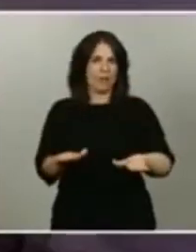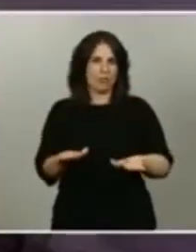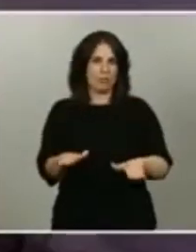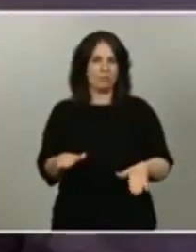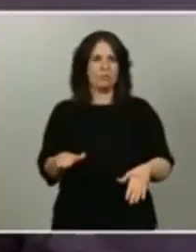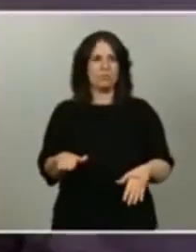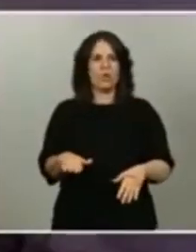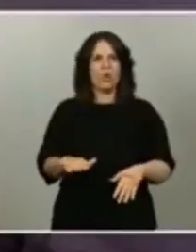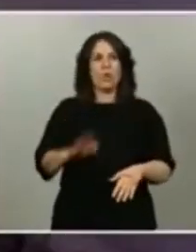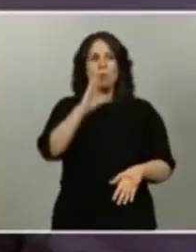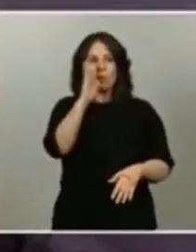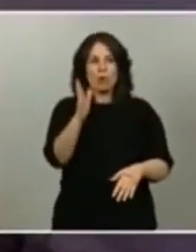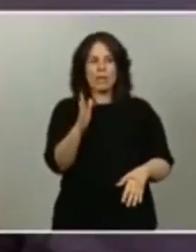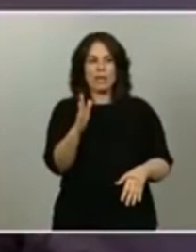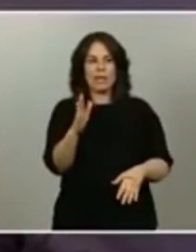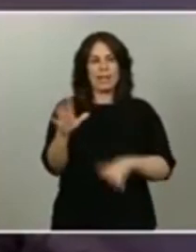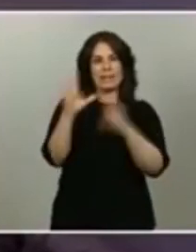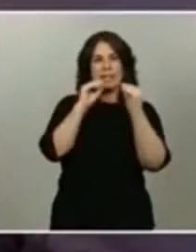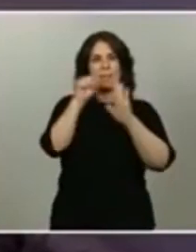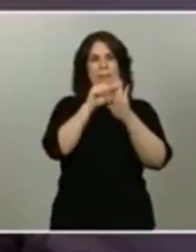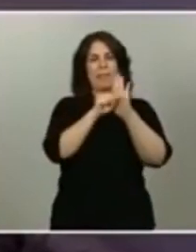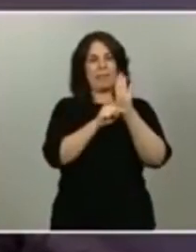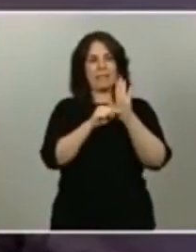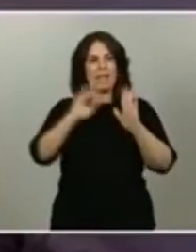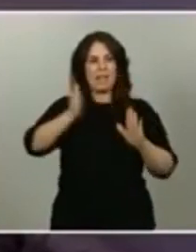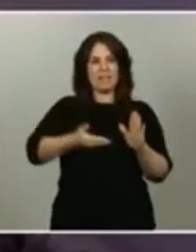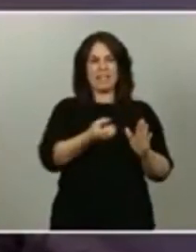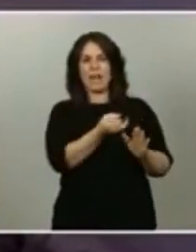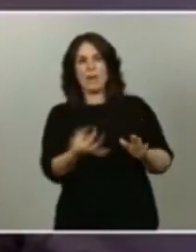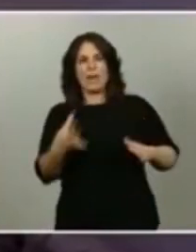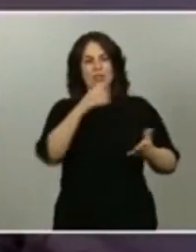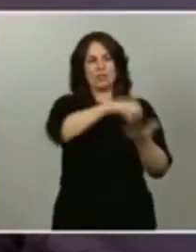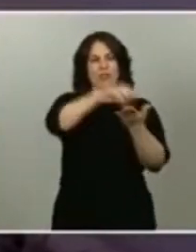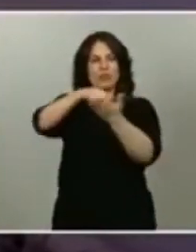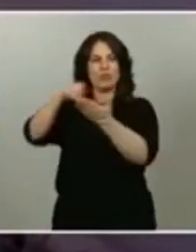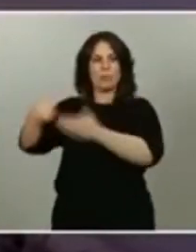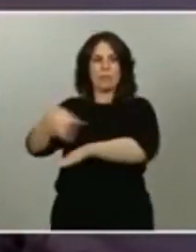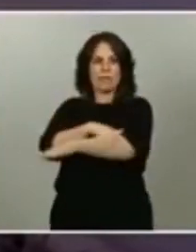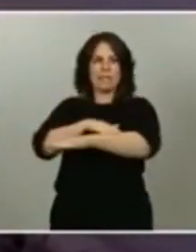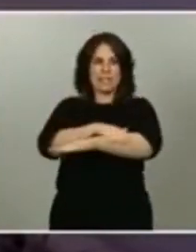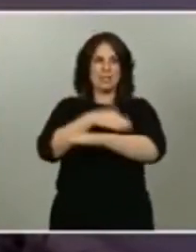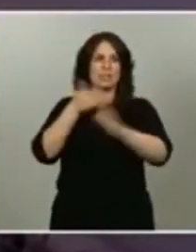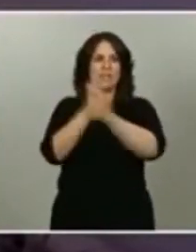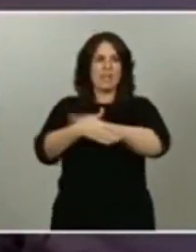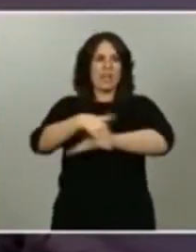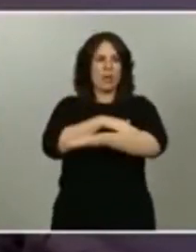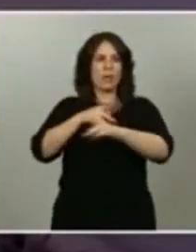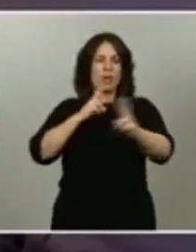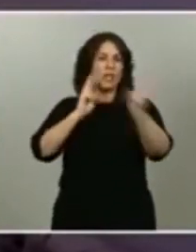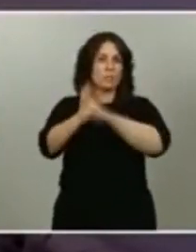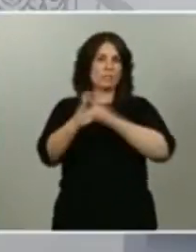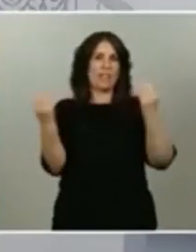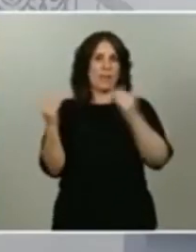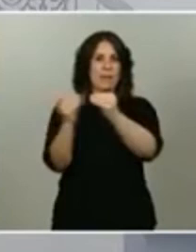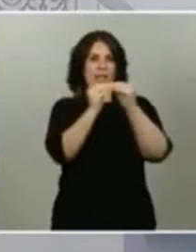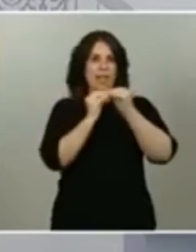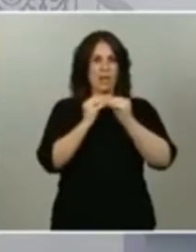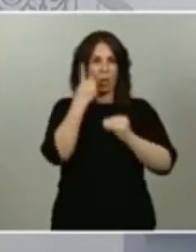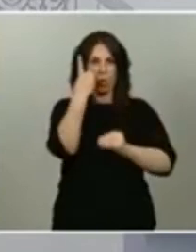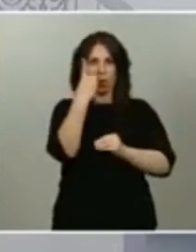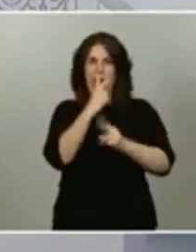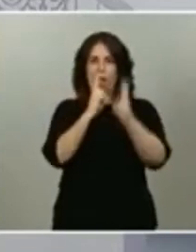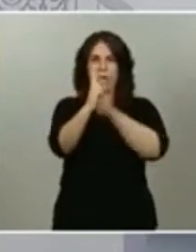medidas afectan a varios ministerios y por tanto pues que la respuesta del gobierno al respecto debería ser en conjunto muchísimas gracias